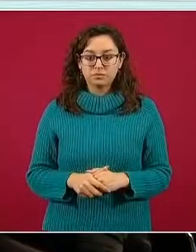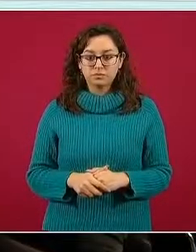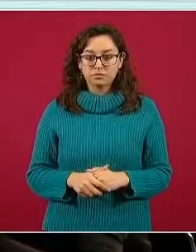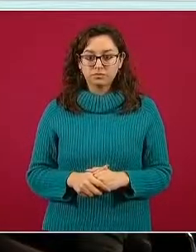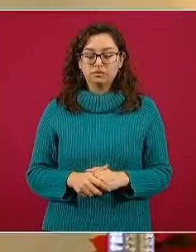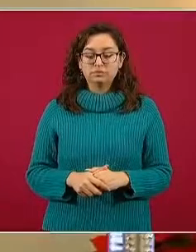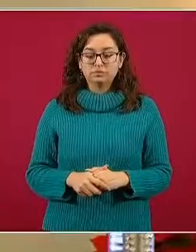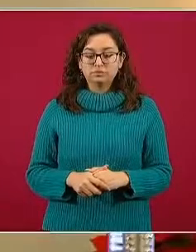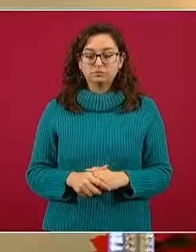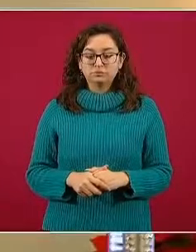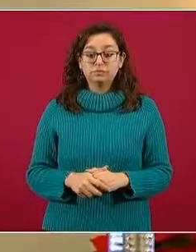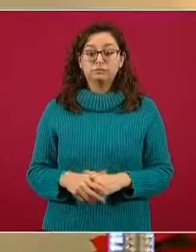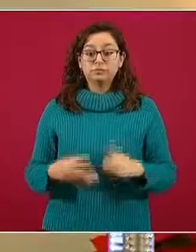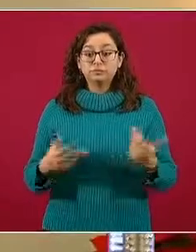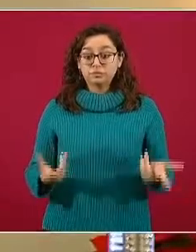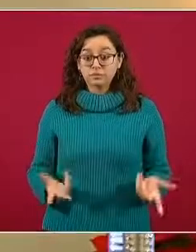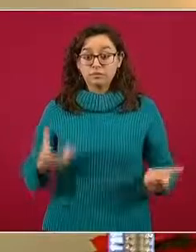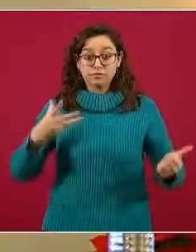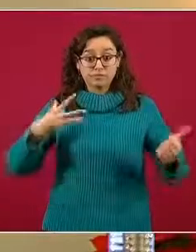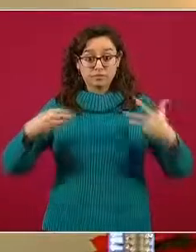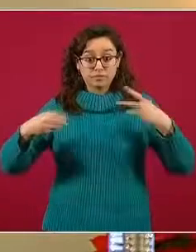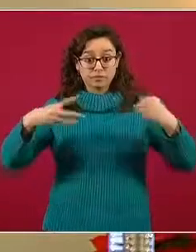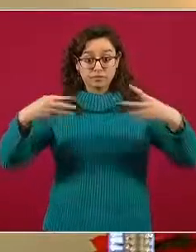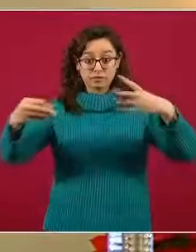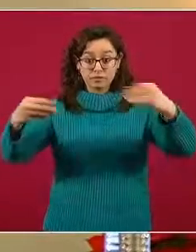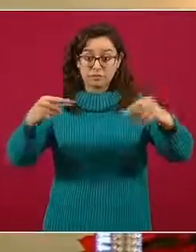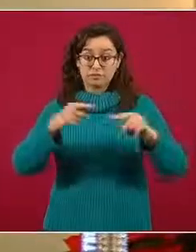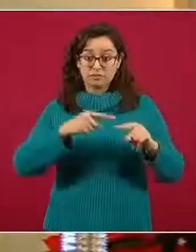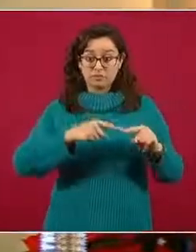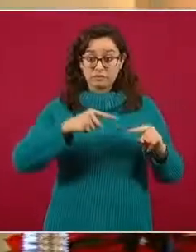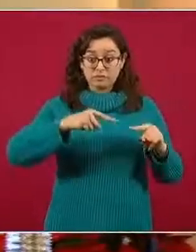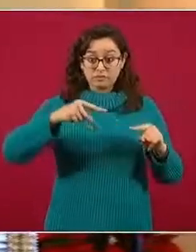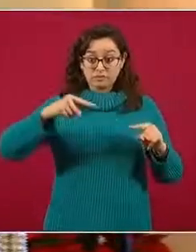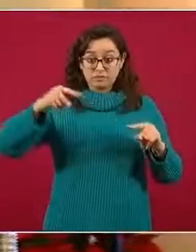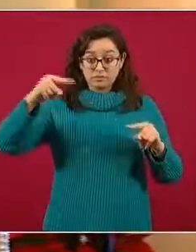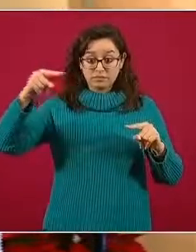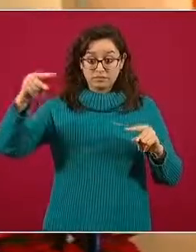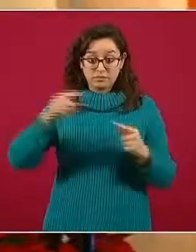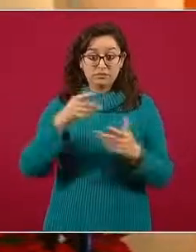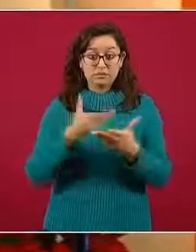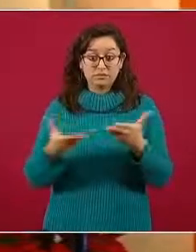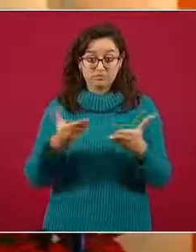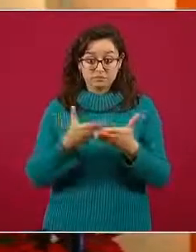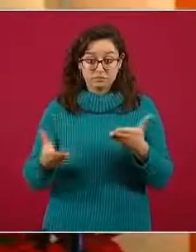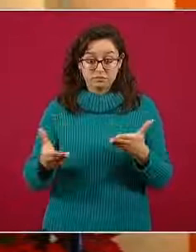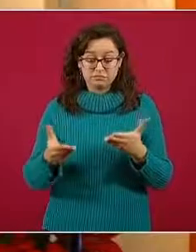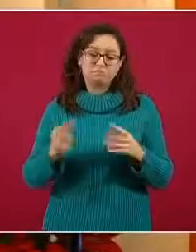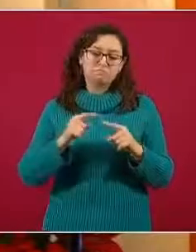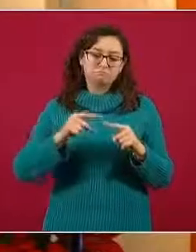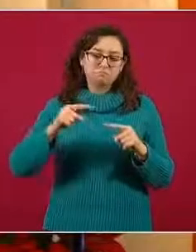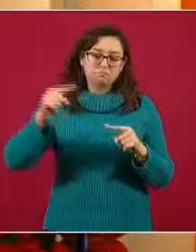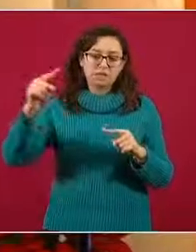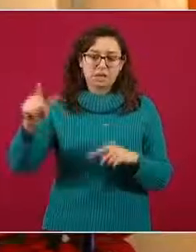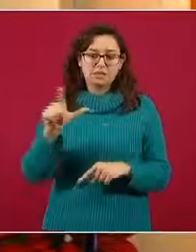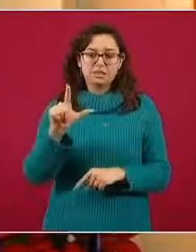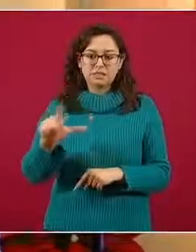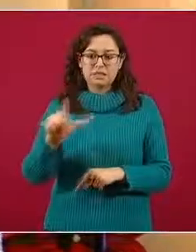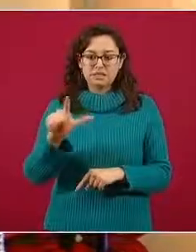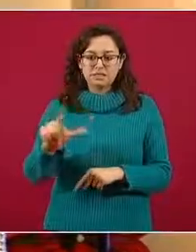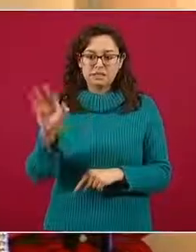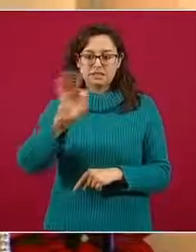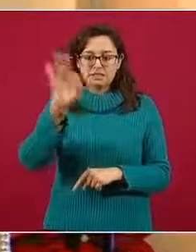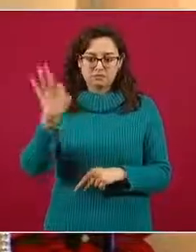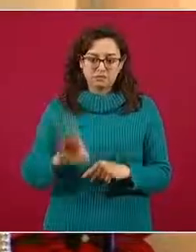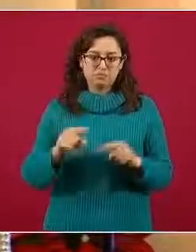Sobre el crecimiento de la curva epidémica de casos estimados, tenemos a la fecha un incremento del 17 por ciento